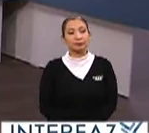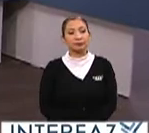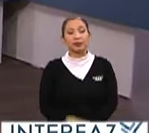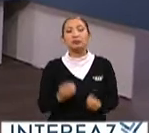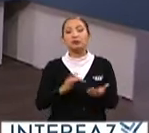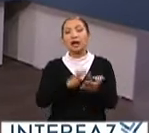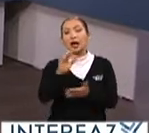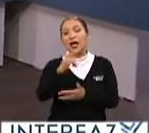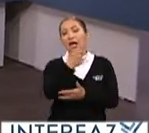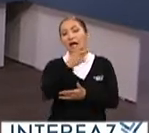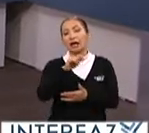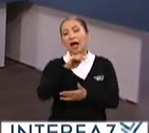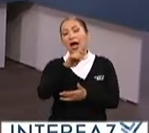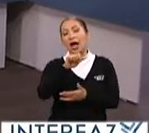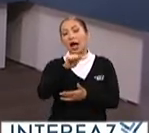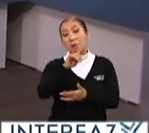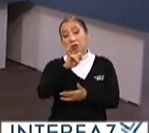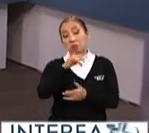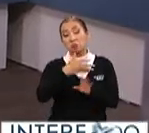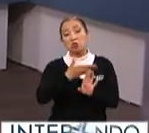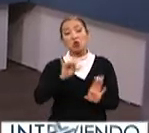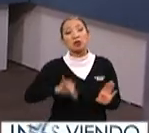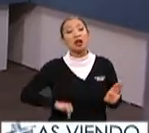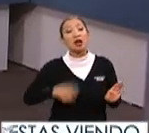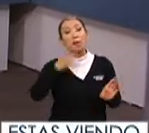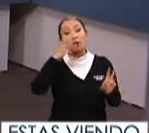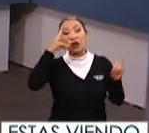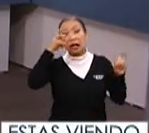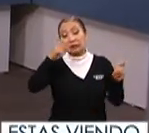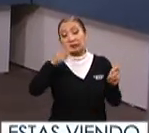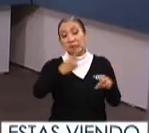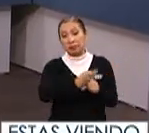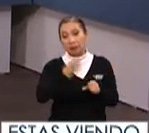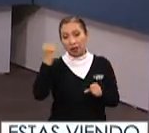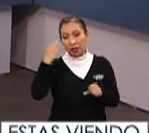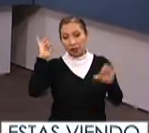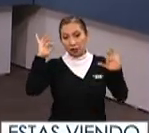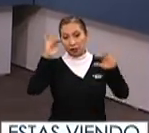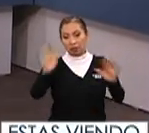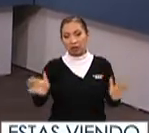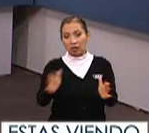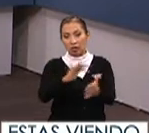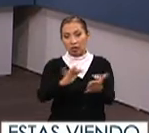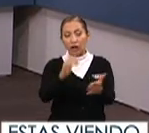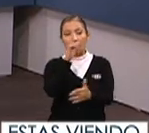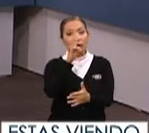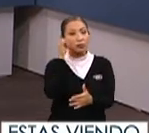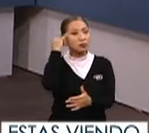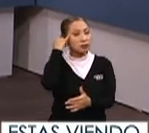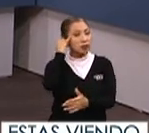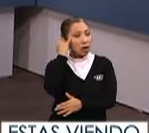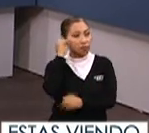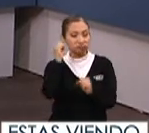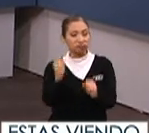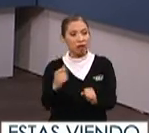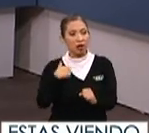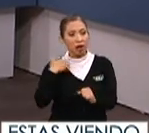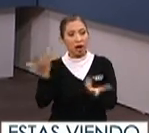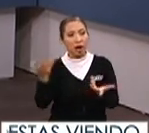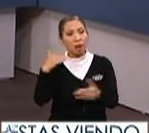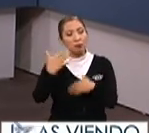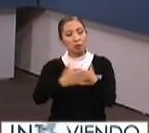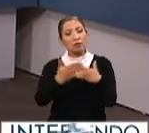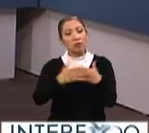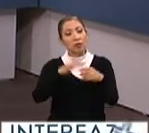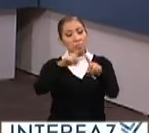Pues muchas, muchas gracias, Gavino. También muy interesante que se abordó durante este primer congreso de Fomento a la Lectura en Lenguas Indígenas. Seguramente traerá